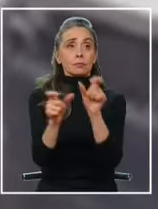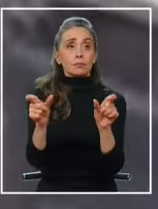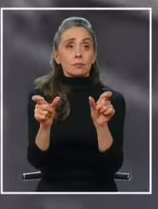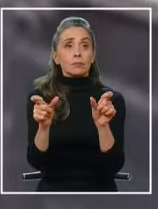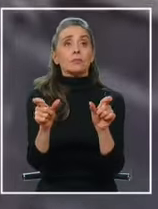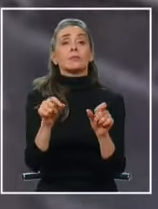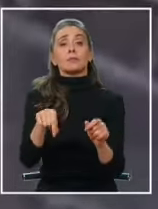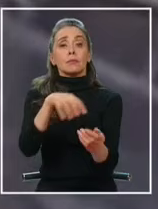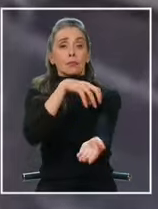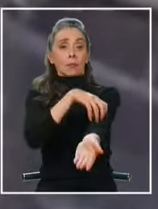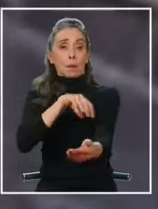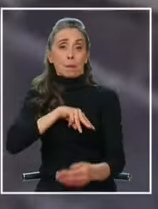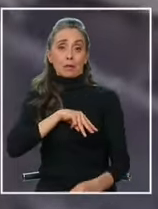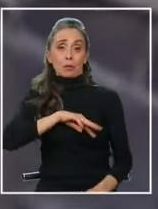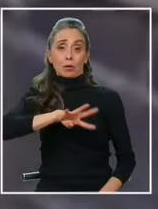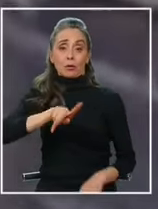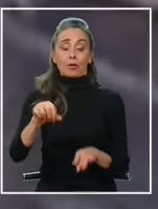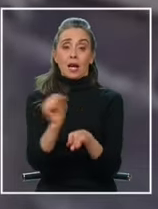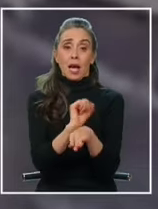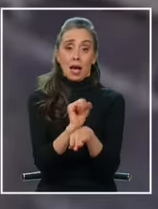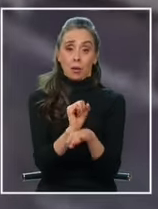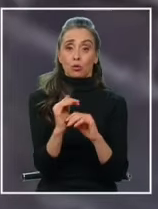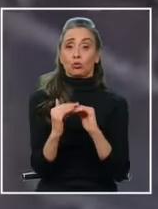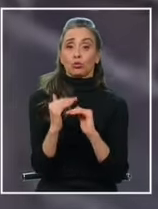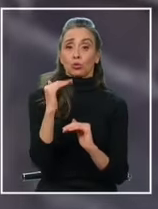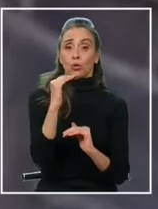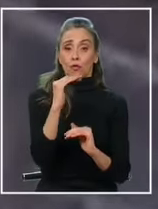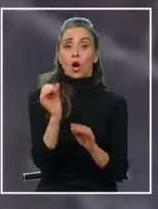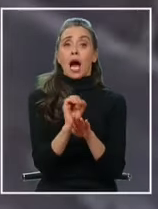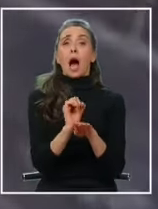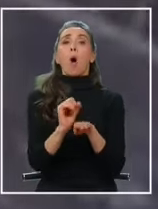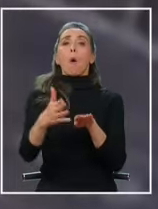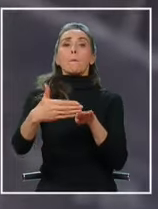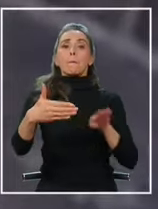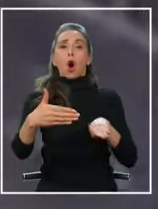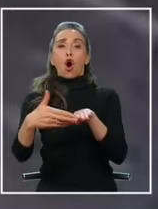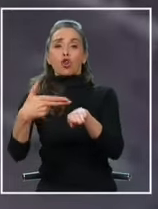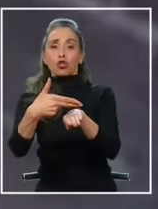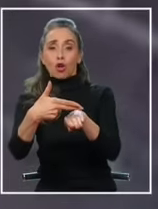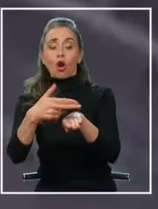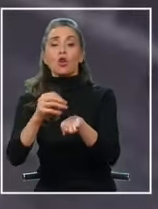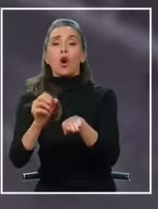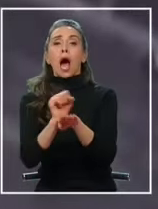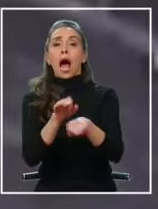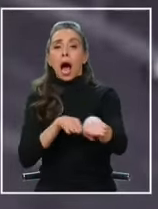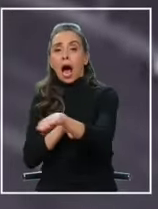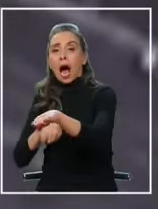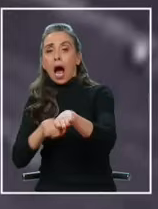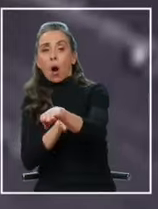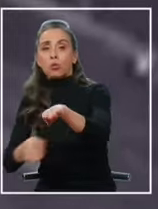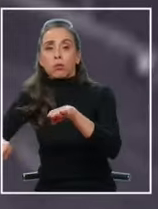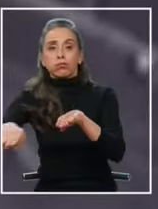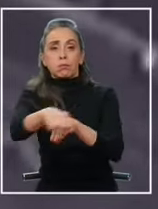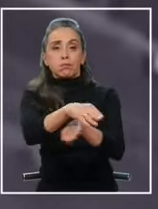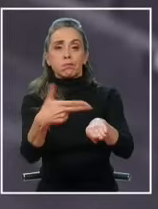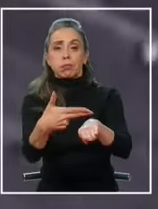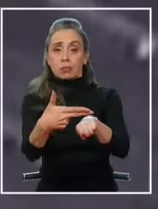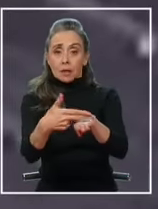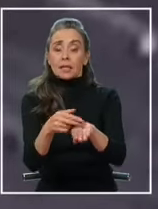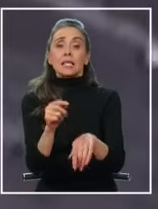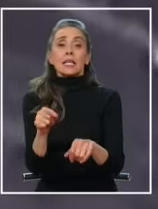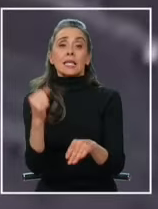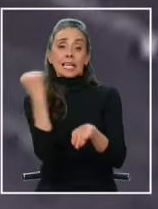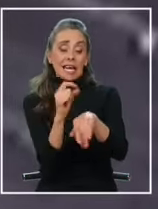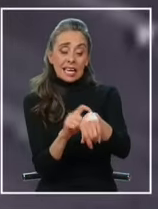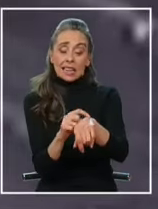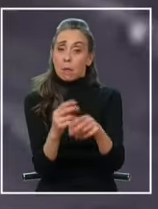delito en la región metropolitana, que considera también el portonazo y las encerronas. Ataques en que el tiempo es oro. Si